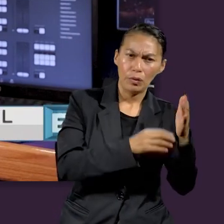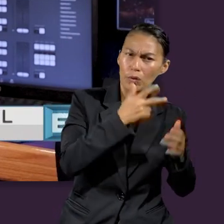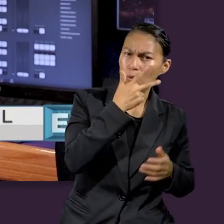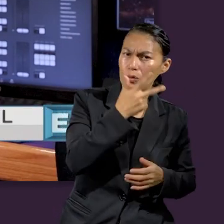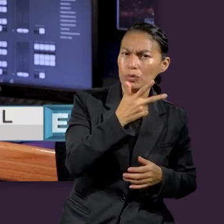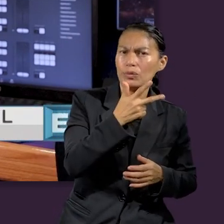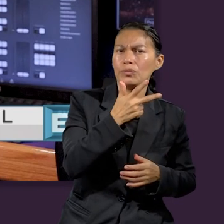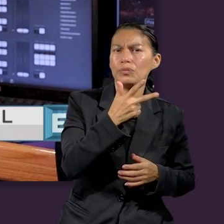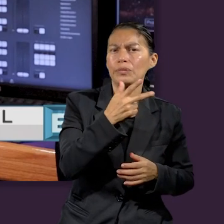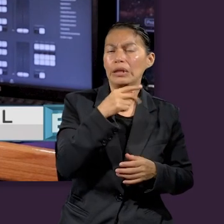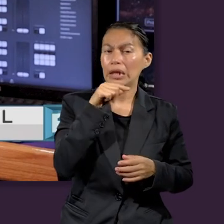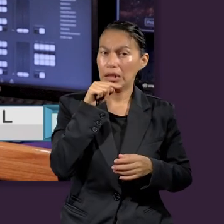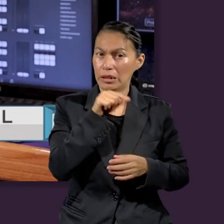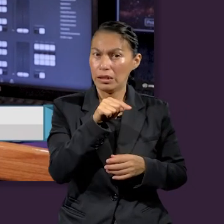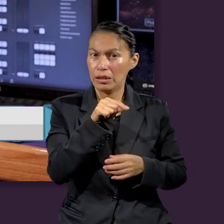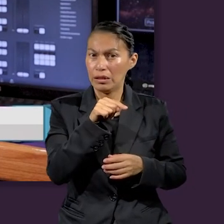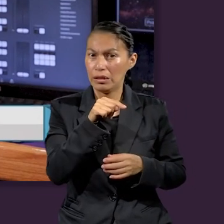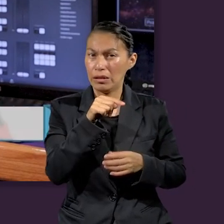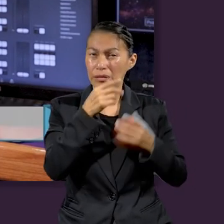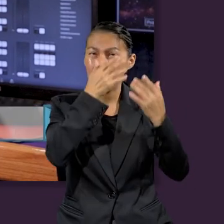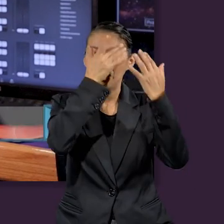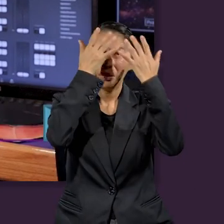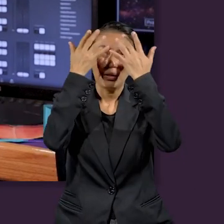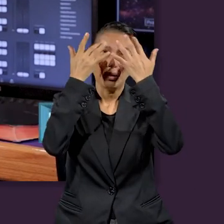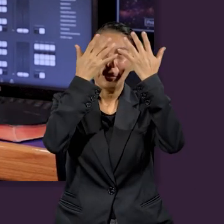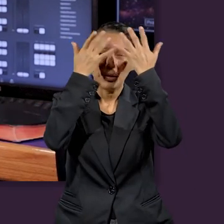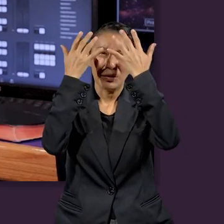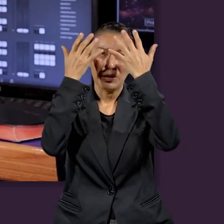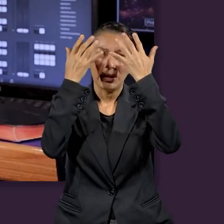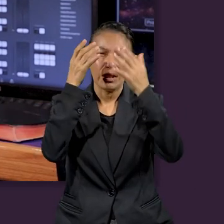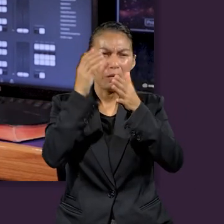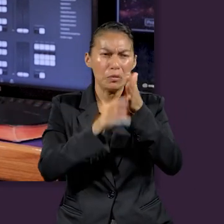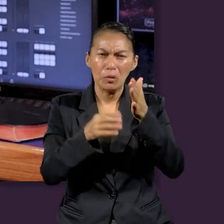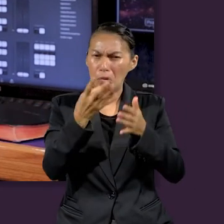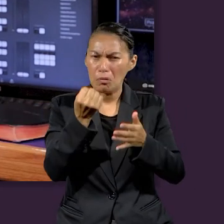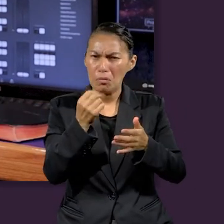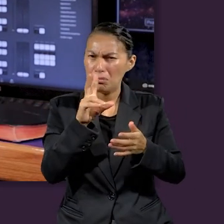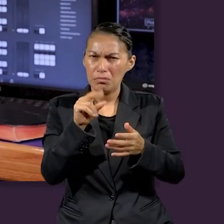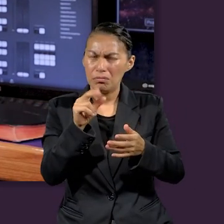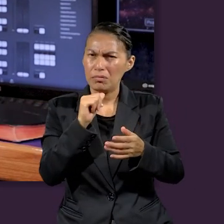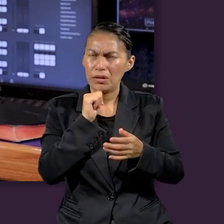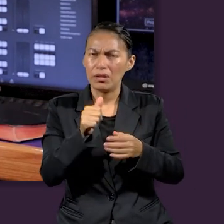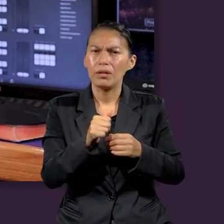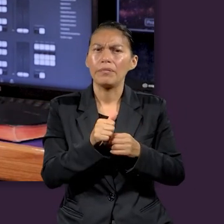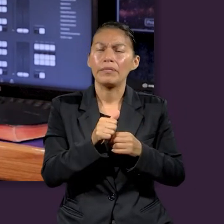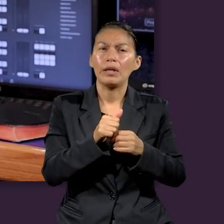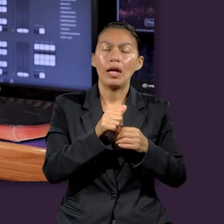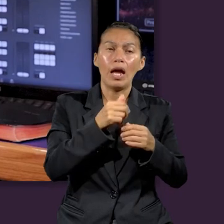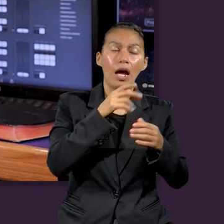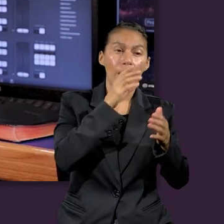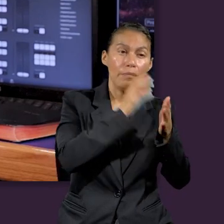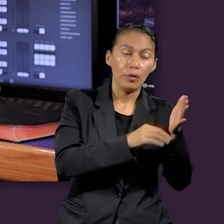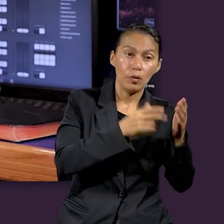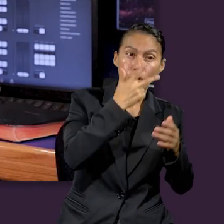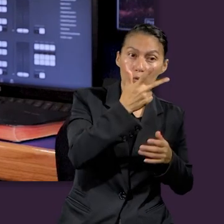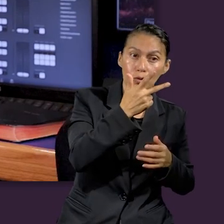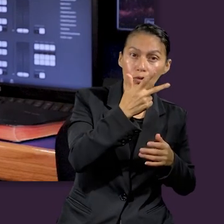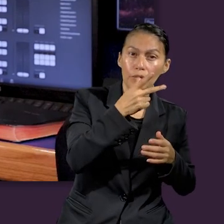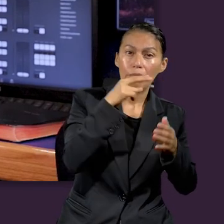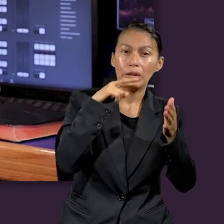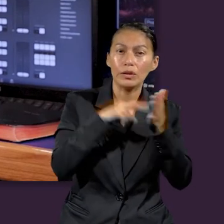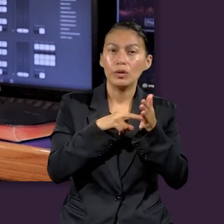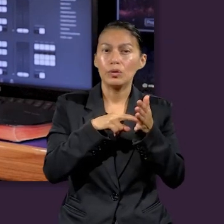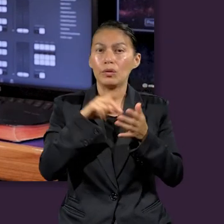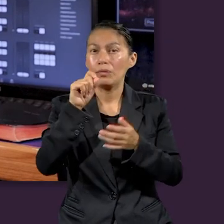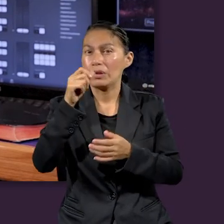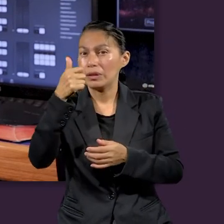En el capítulo 8 es donde está la visión, porque en el capítulo 9 no hay nada. En el versículo 26 se le